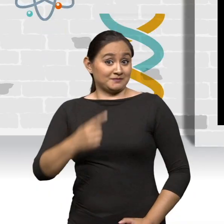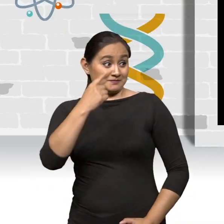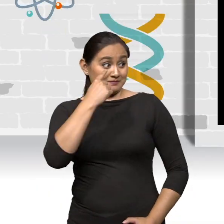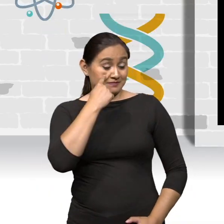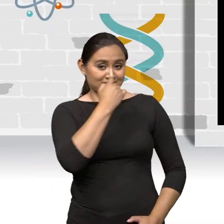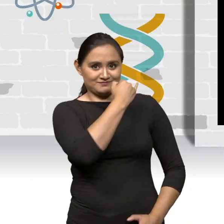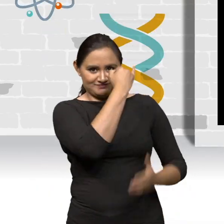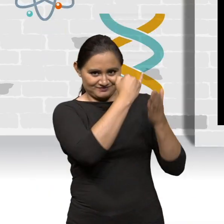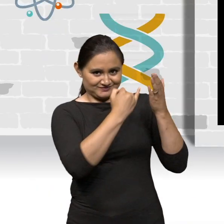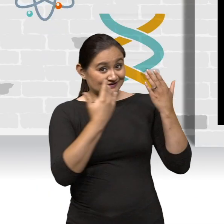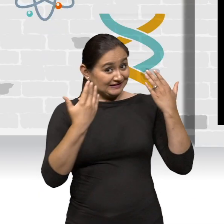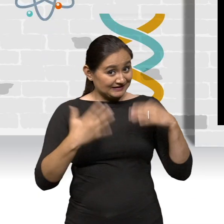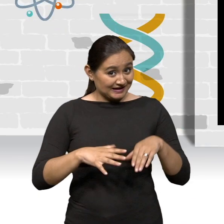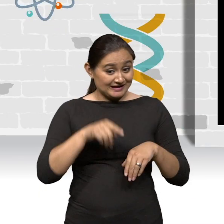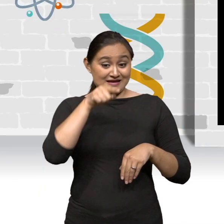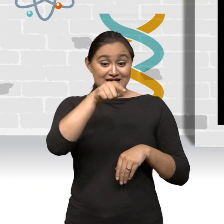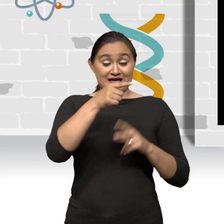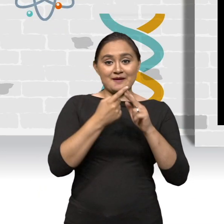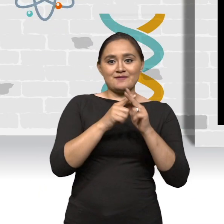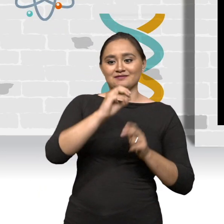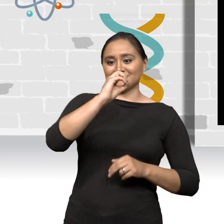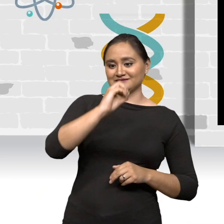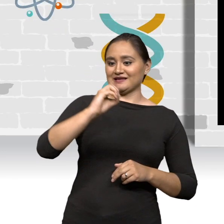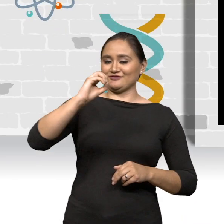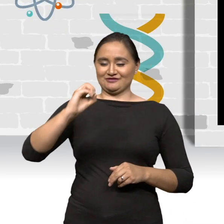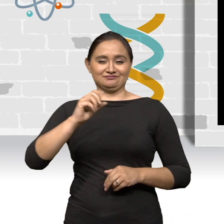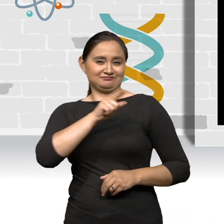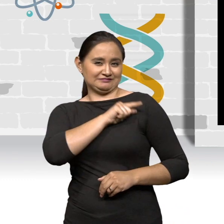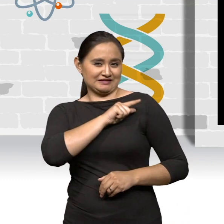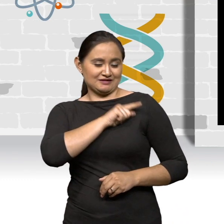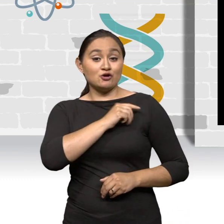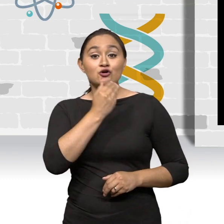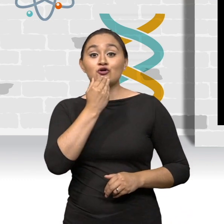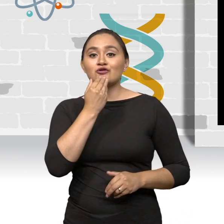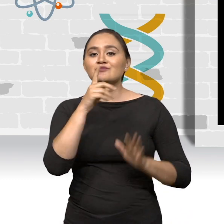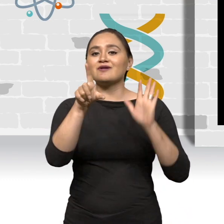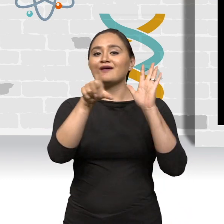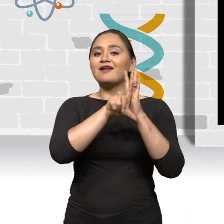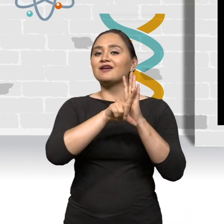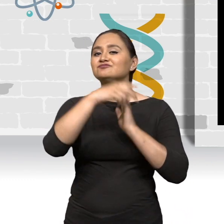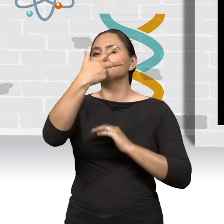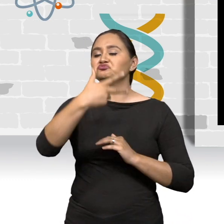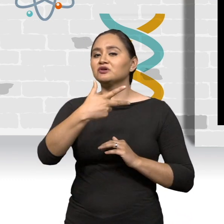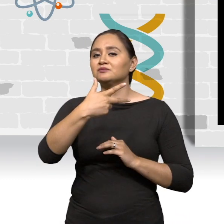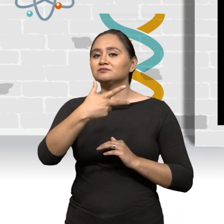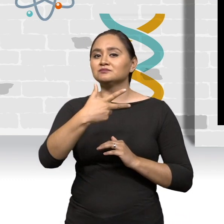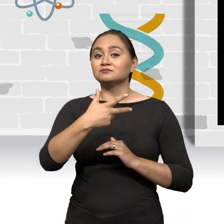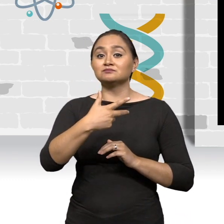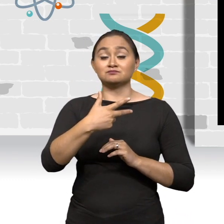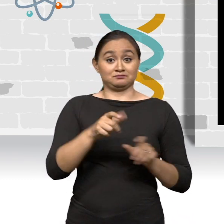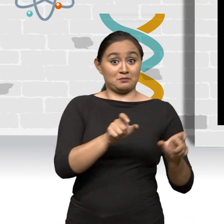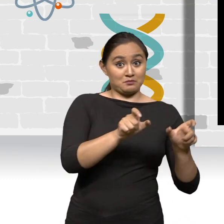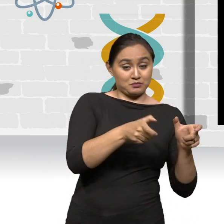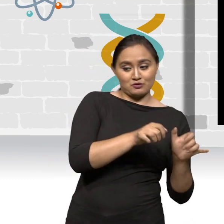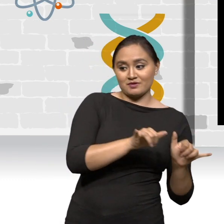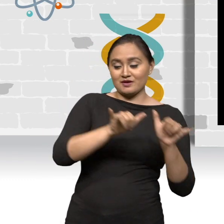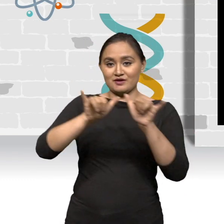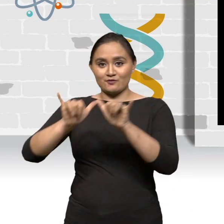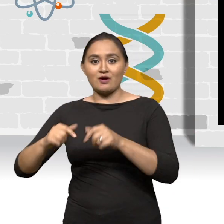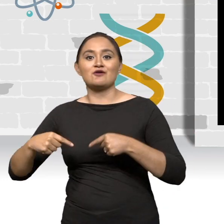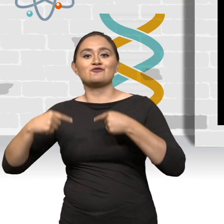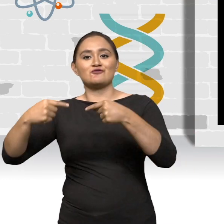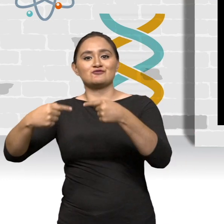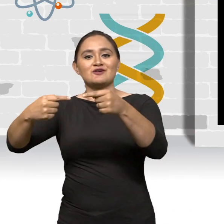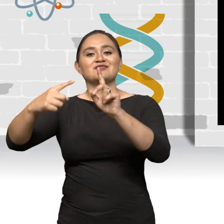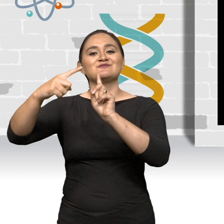Ahora que la gráfica corta en el punto 0,0, la expresión matemática de la ley de Charles queda de la siguiente manera. Volumen es